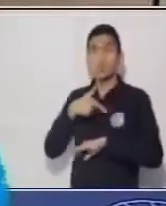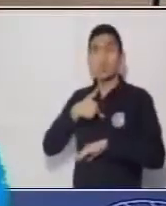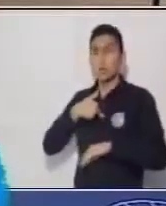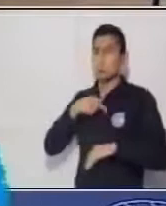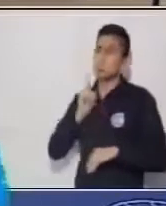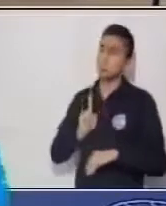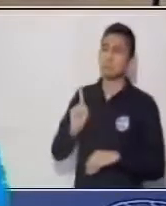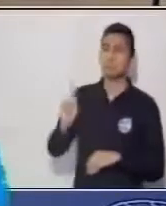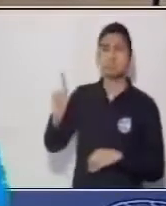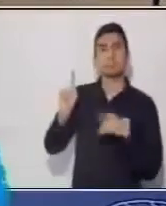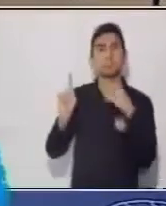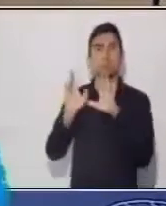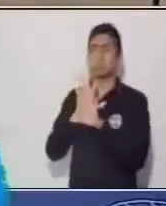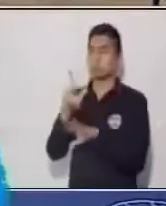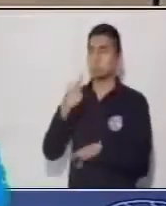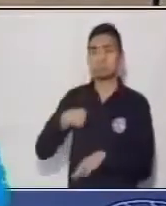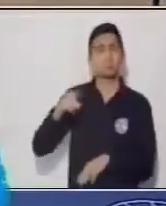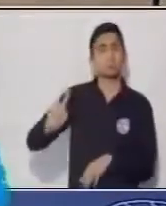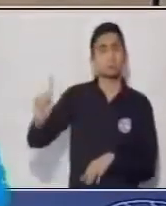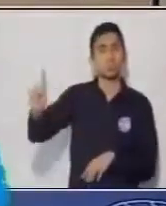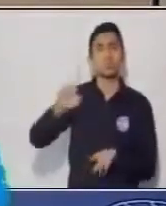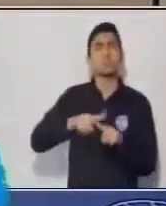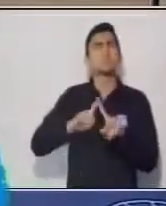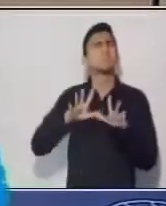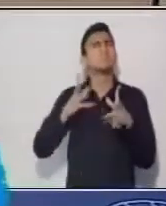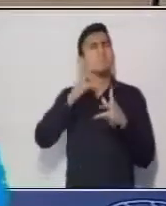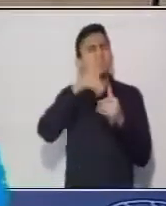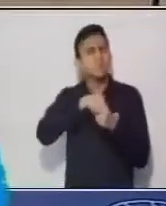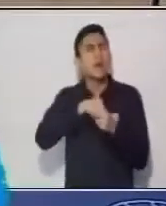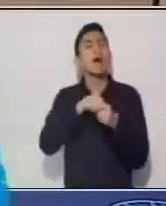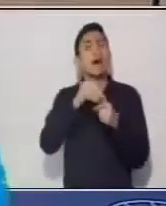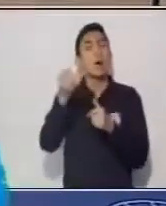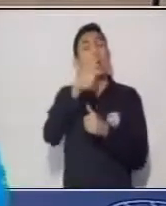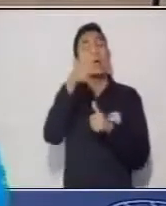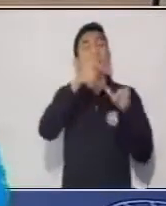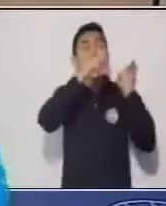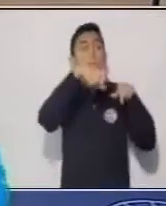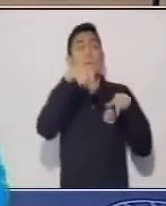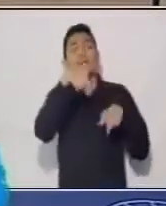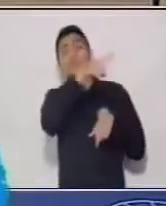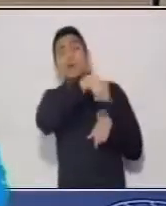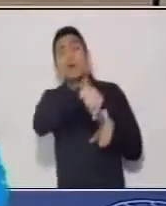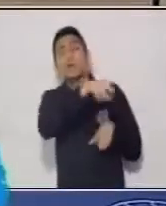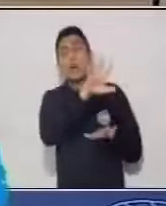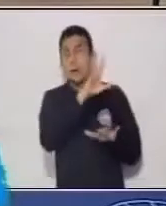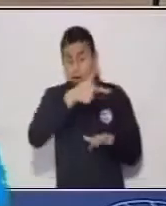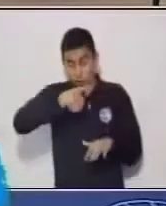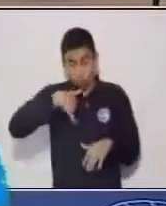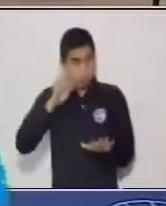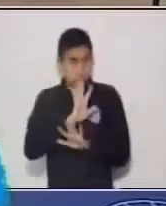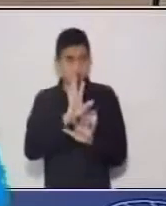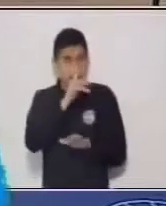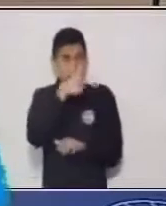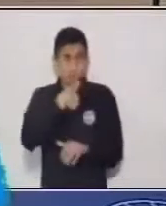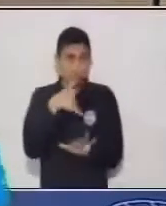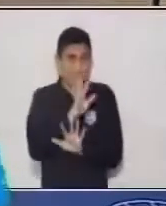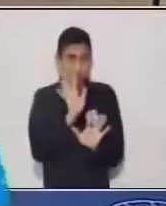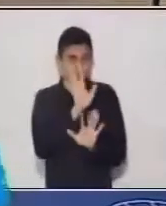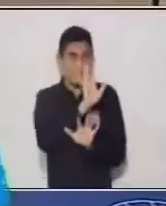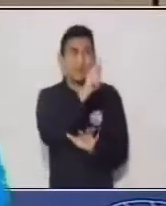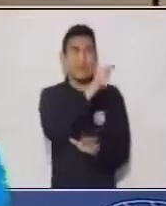aquí nos está introduciendo a otra persona a otro personaje no está hablando directamente de yo